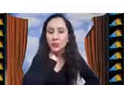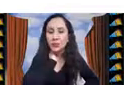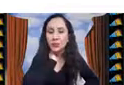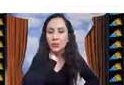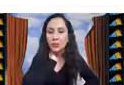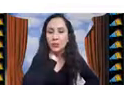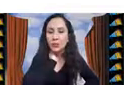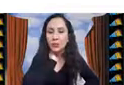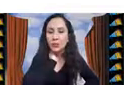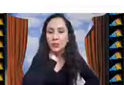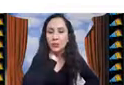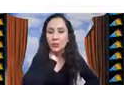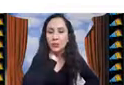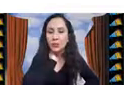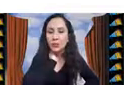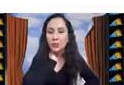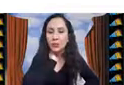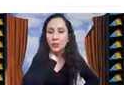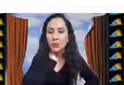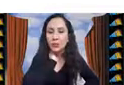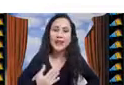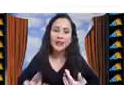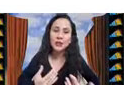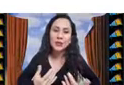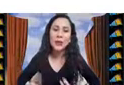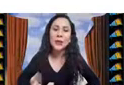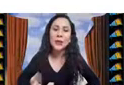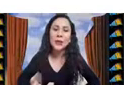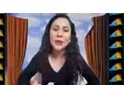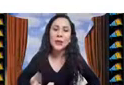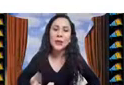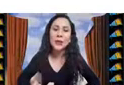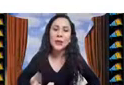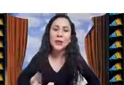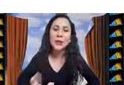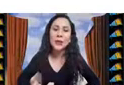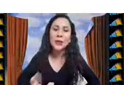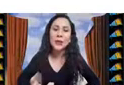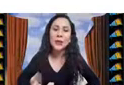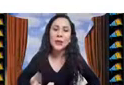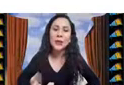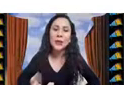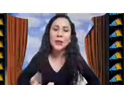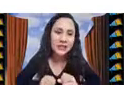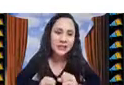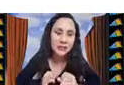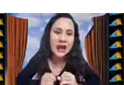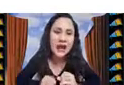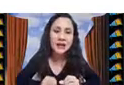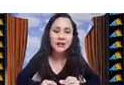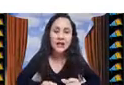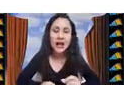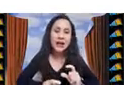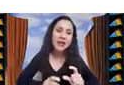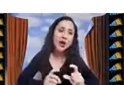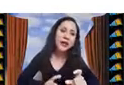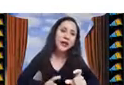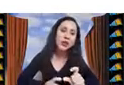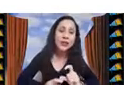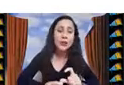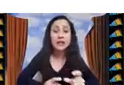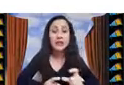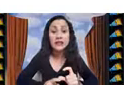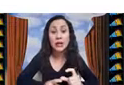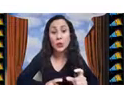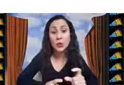peso máximo que soporta la mochila. Entonces, aquí en este problema, digamos que lo que yo tengo son variables binarias. A cada